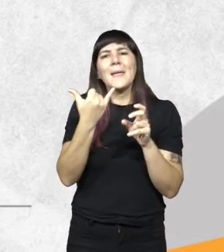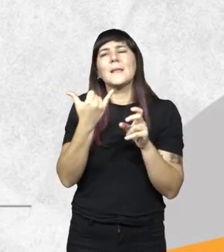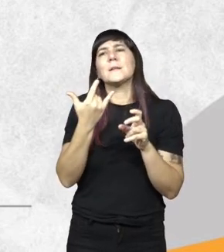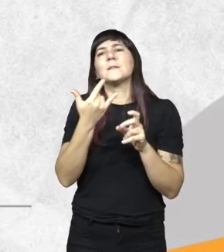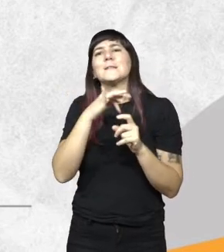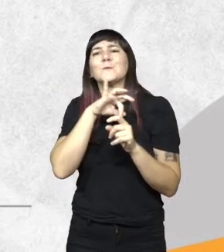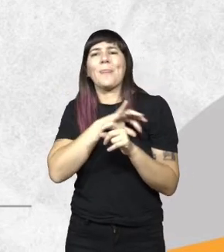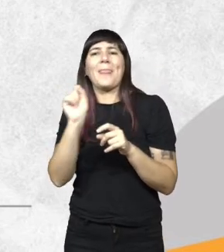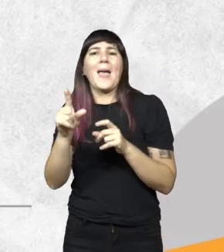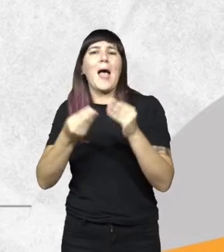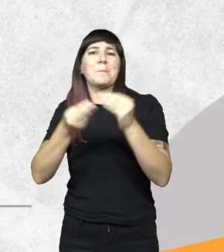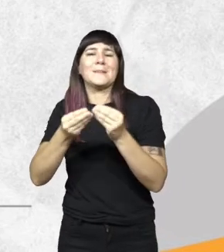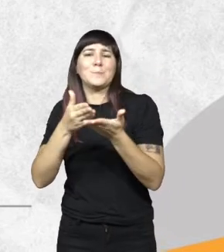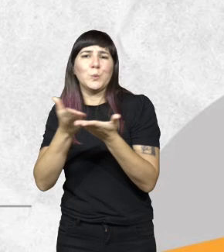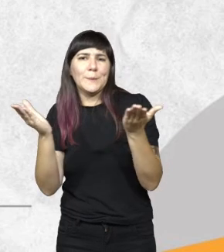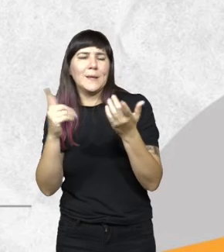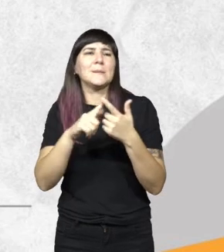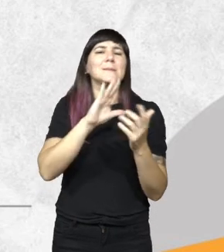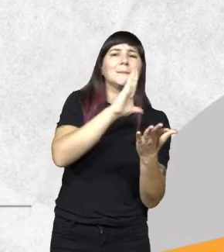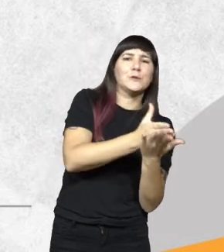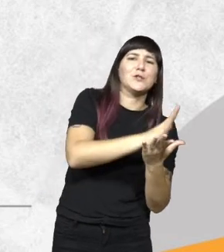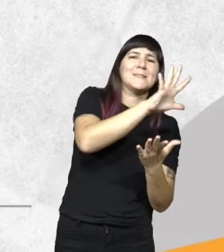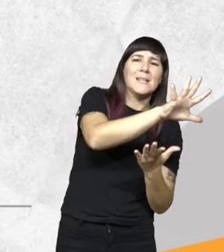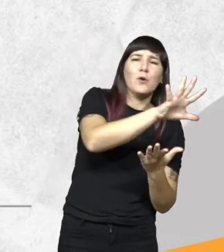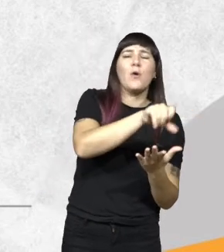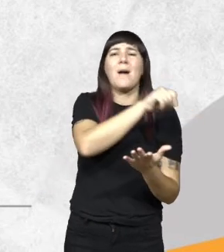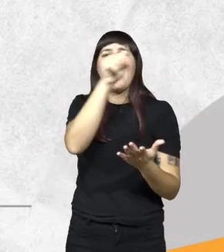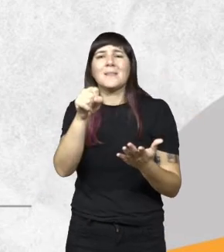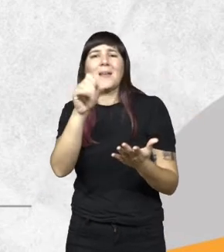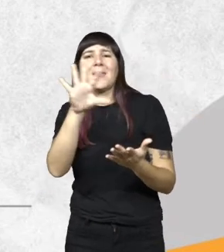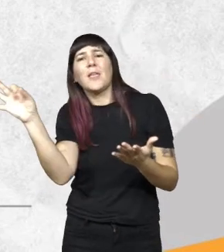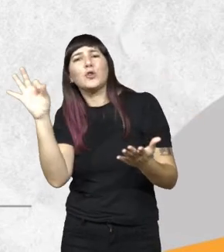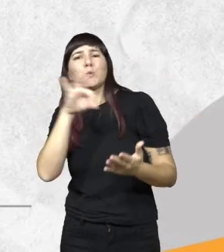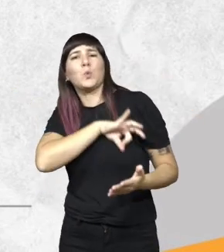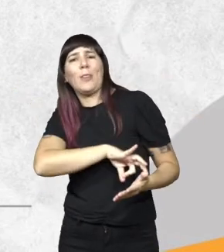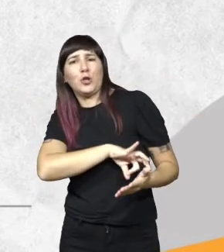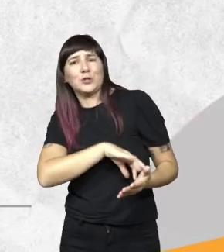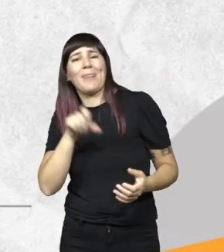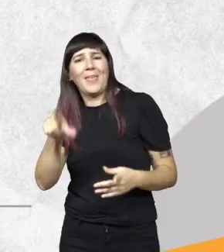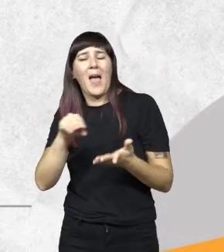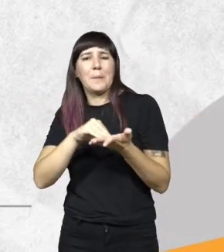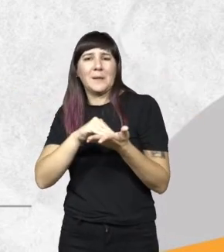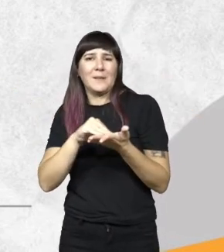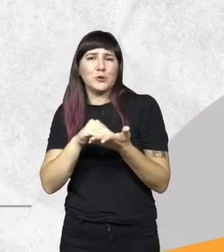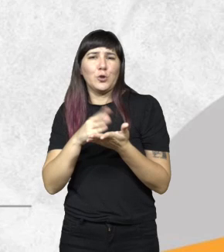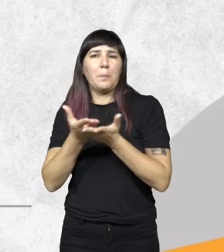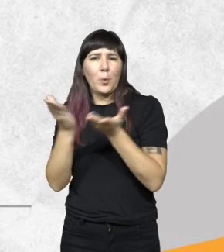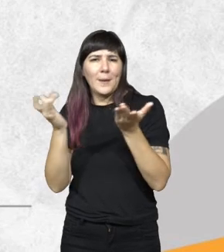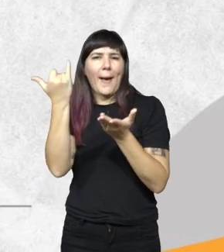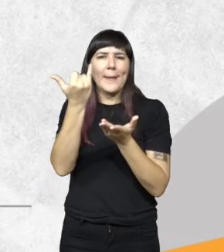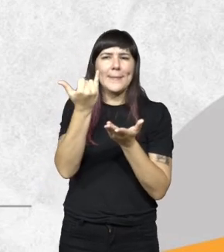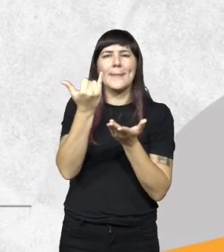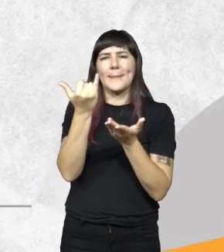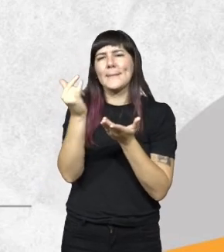administración pública las sanciones van de 5 a 500 sueldos de la administración pública es decir hay un margen de